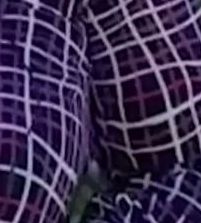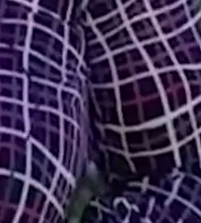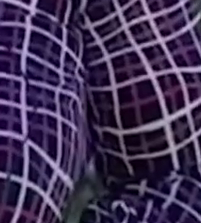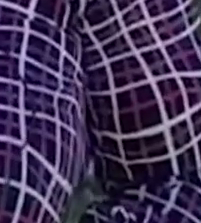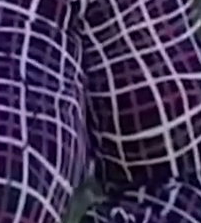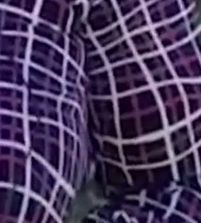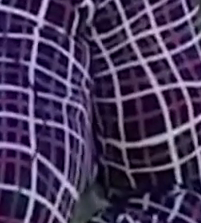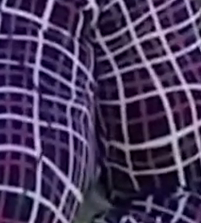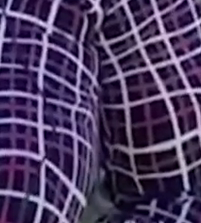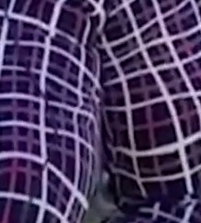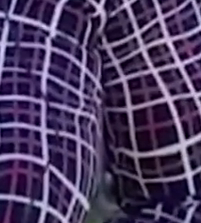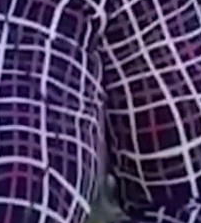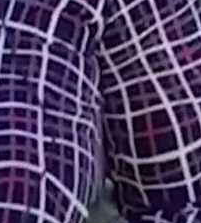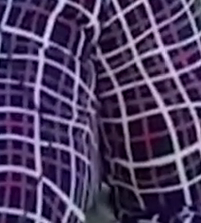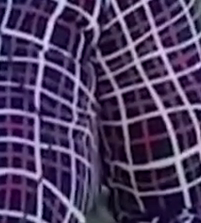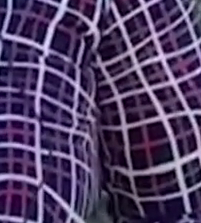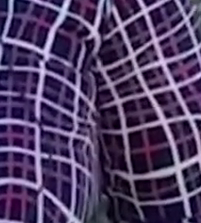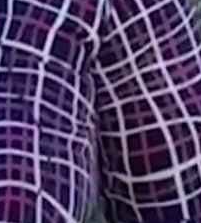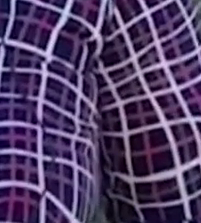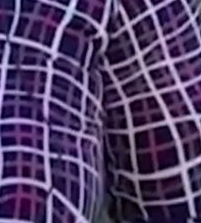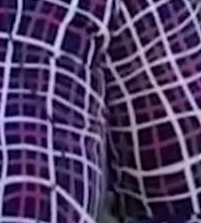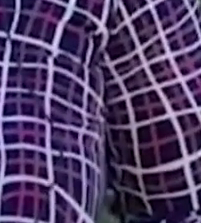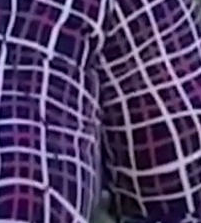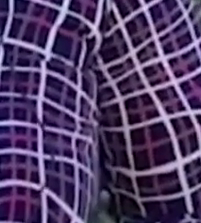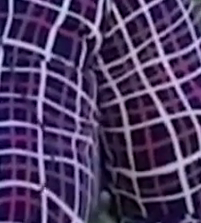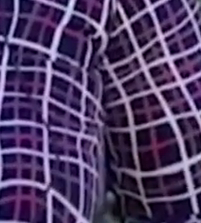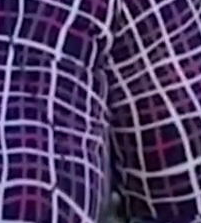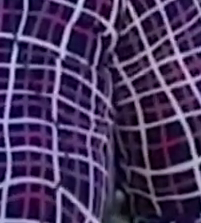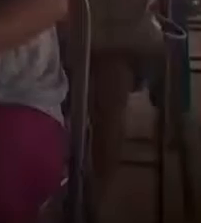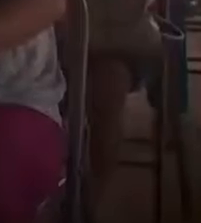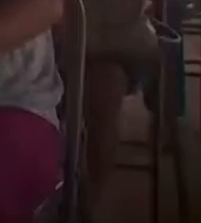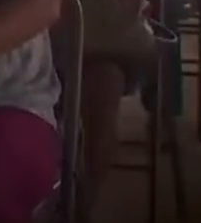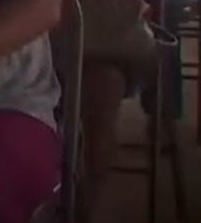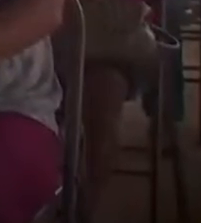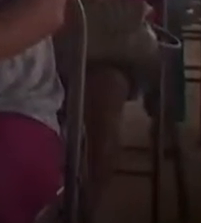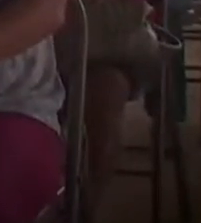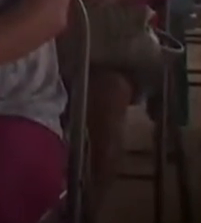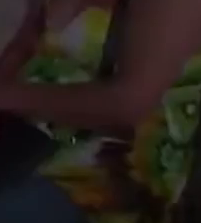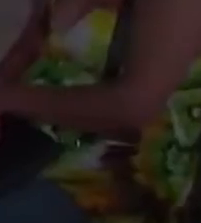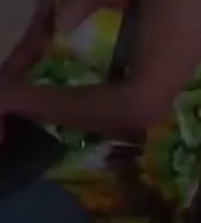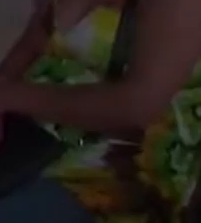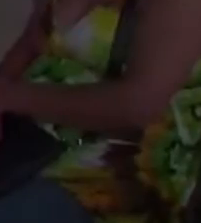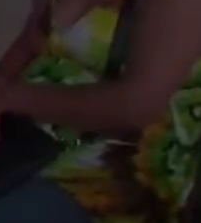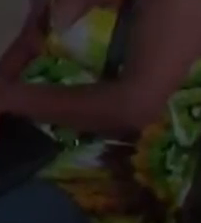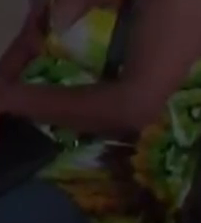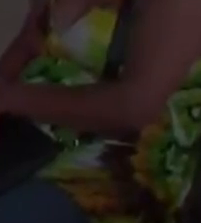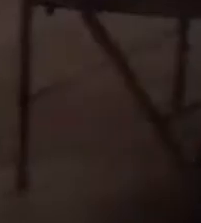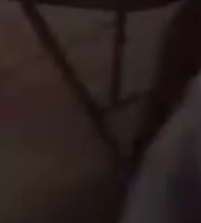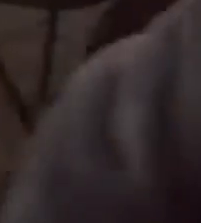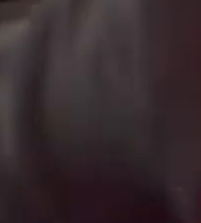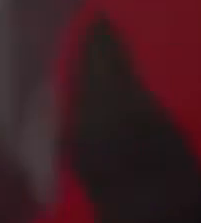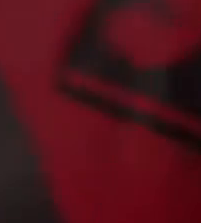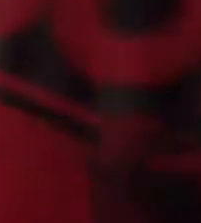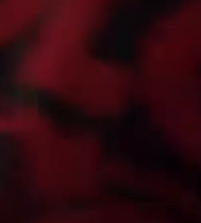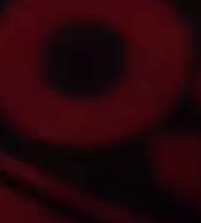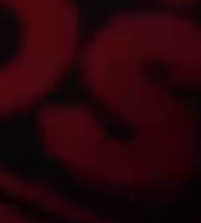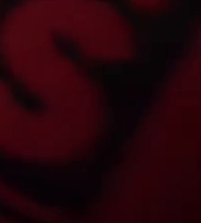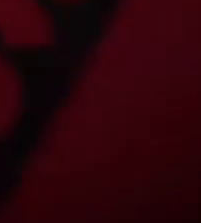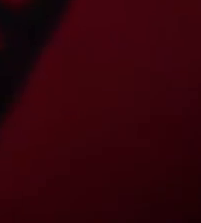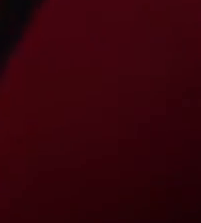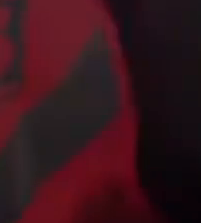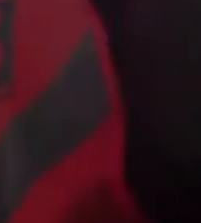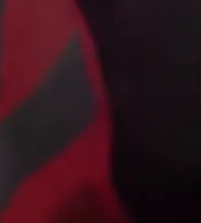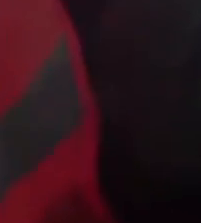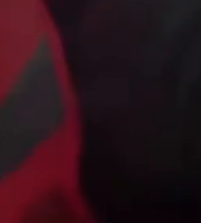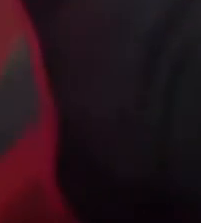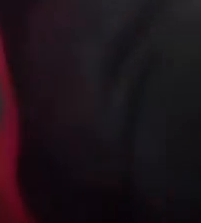con este tipo de beneficios le alegra el corazón al hondureño. Realmente las buenas acciones tenemos que